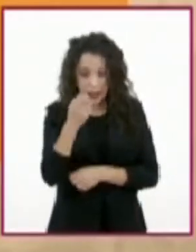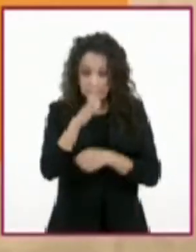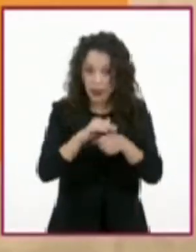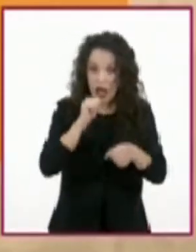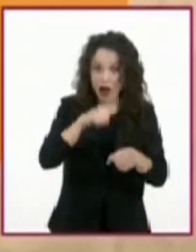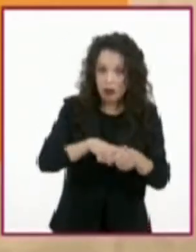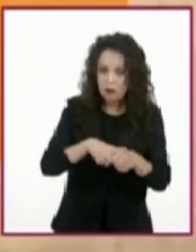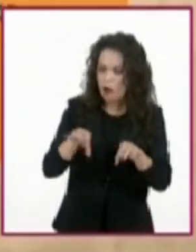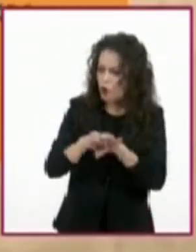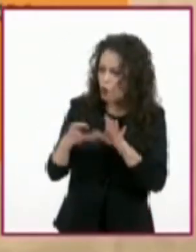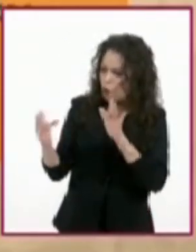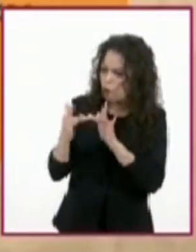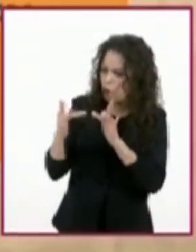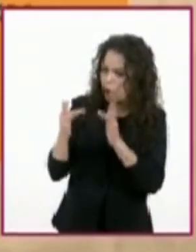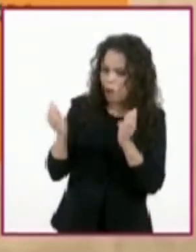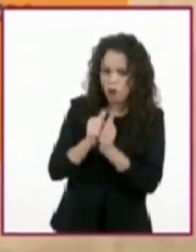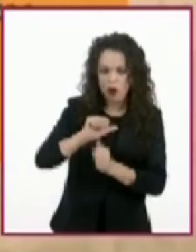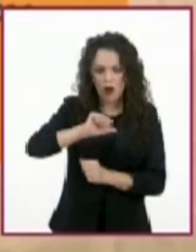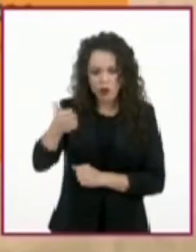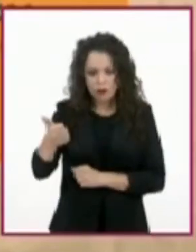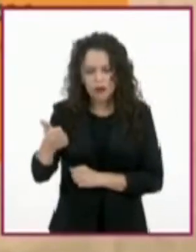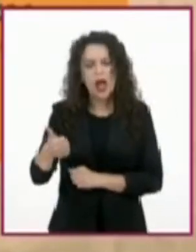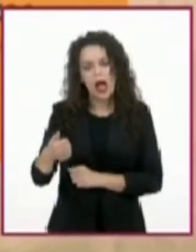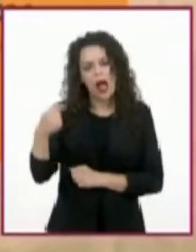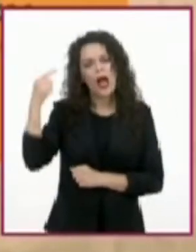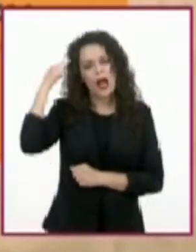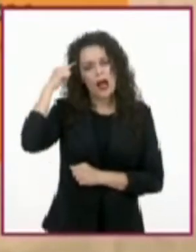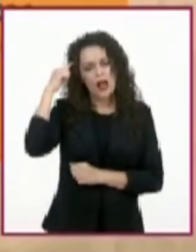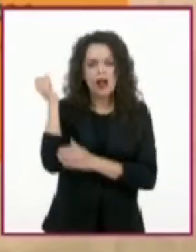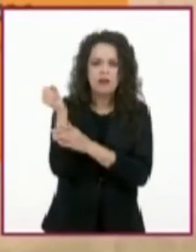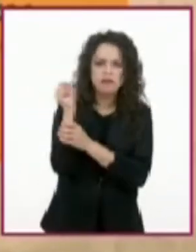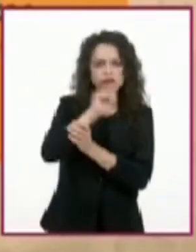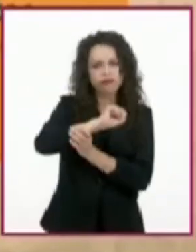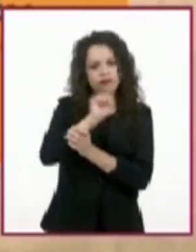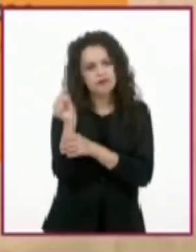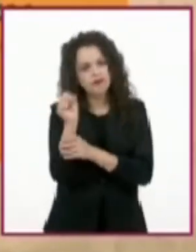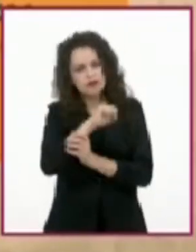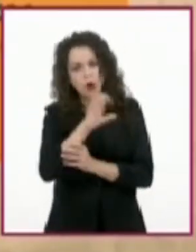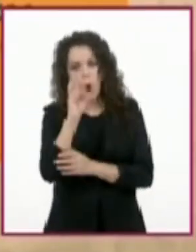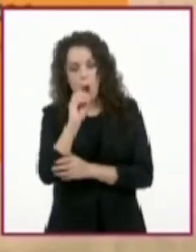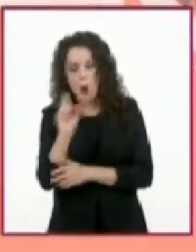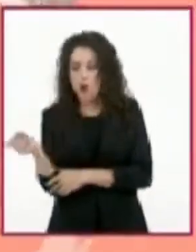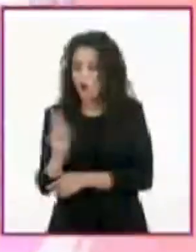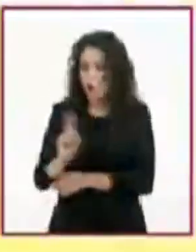postura, los movimientos de su cabeza o de su cola y la posición de sus orejas.